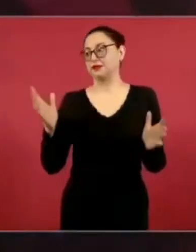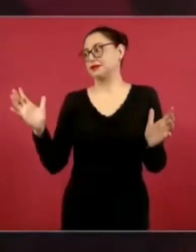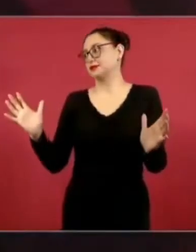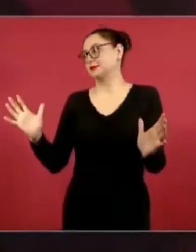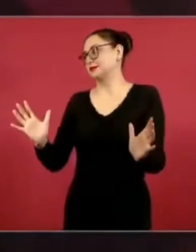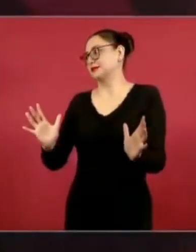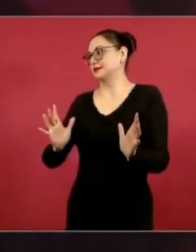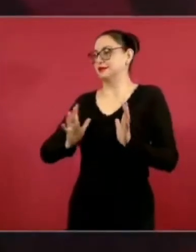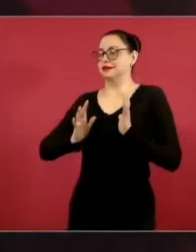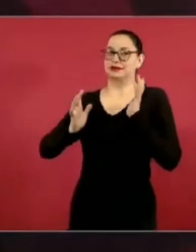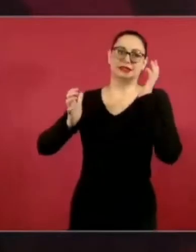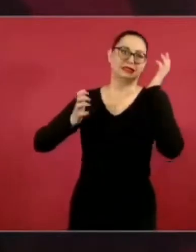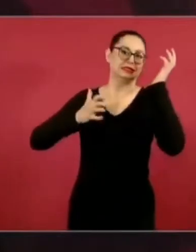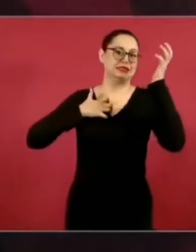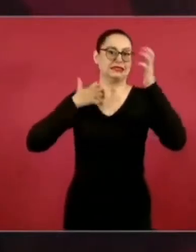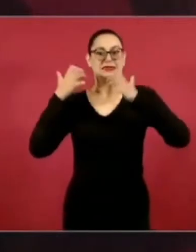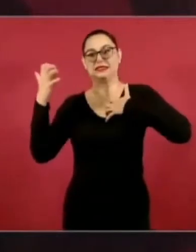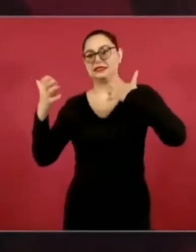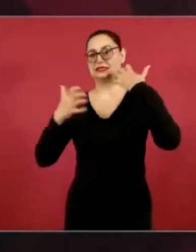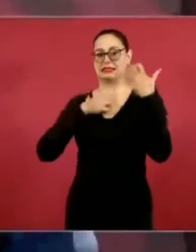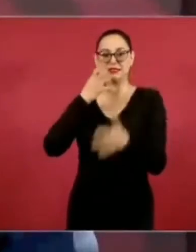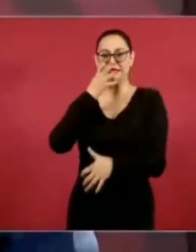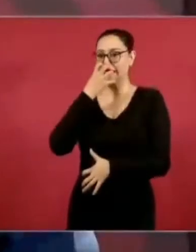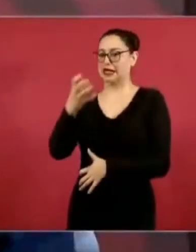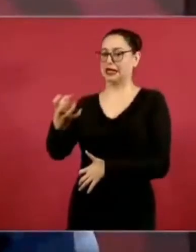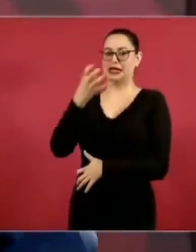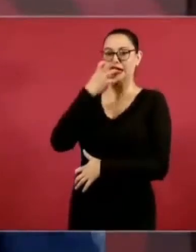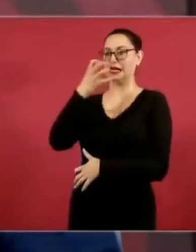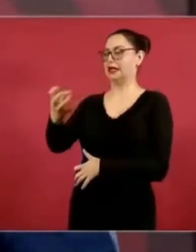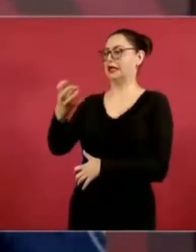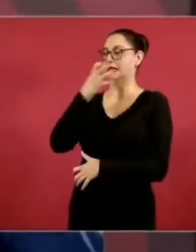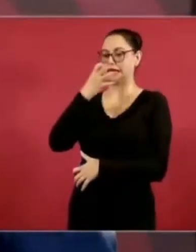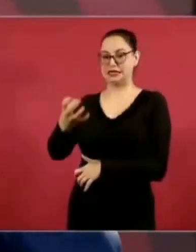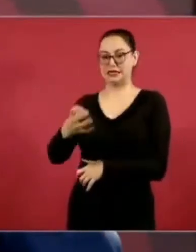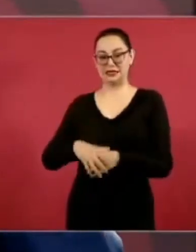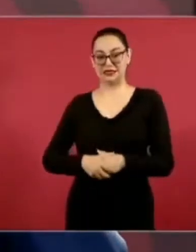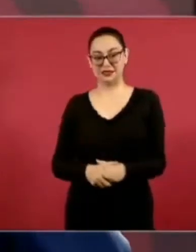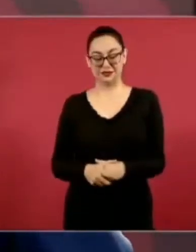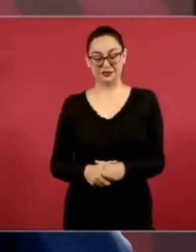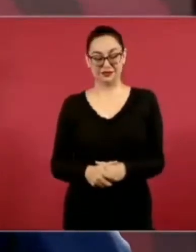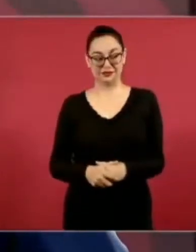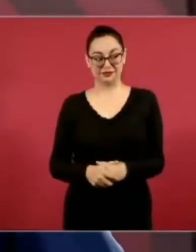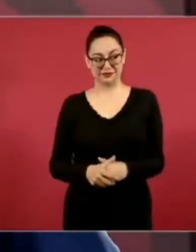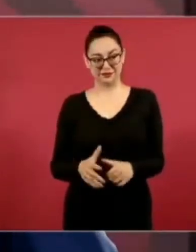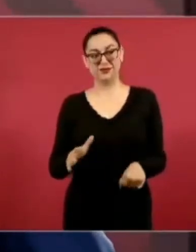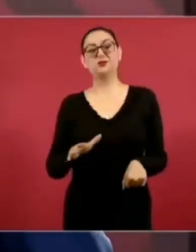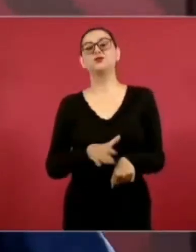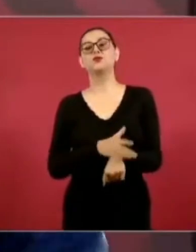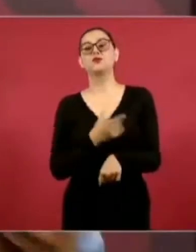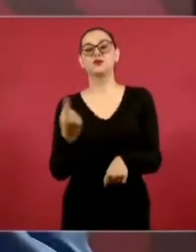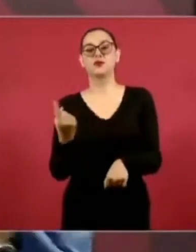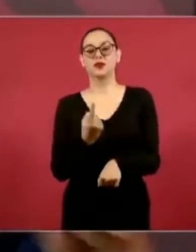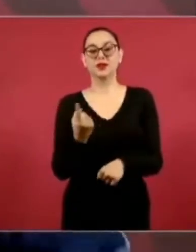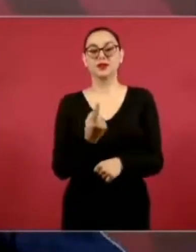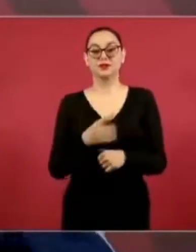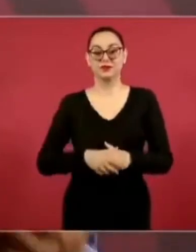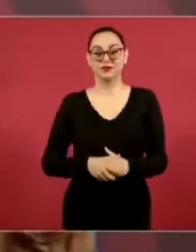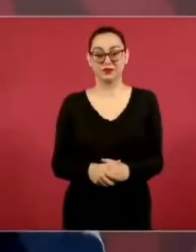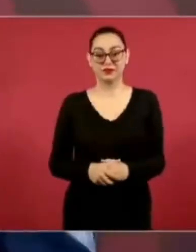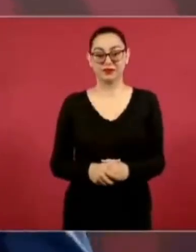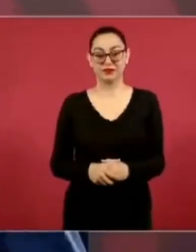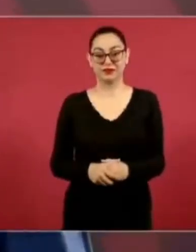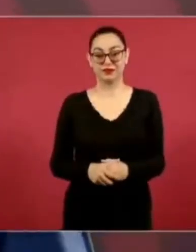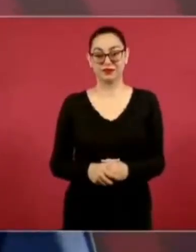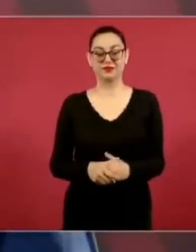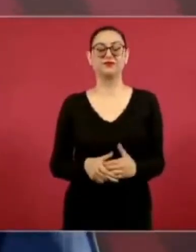cielo, porque esa Constitución que